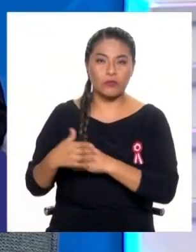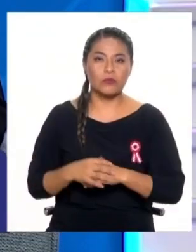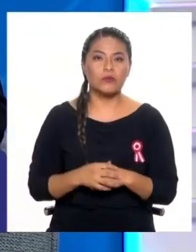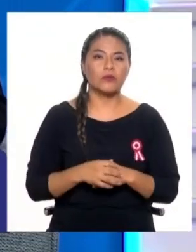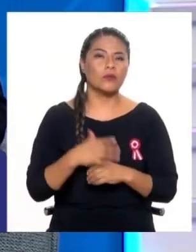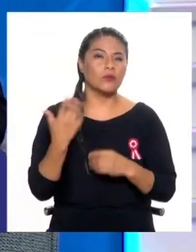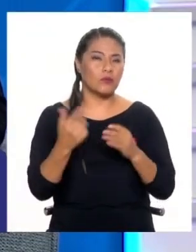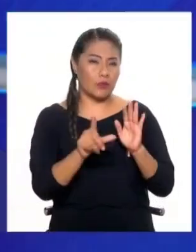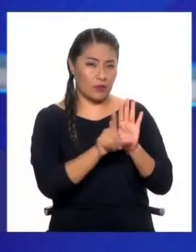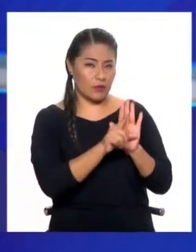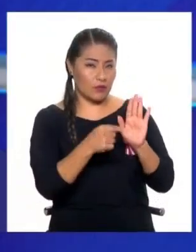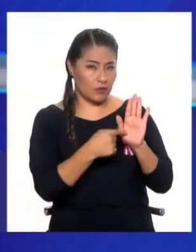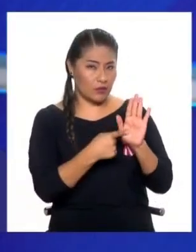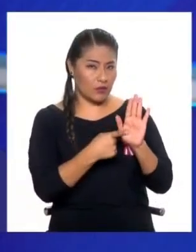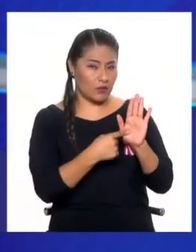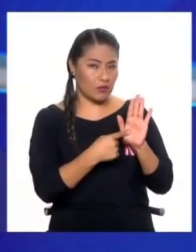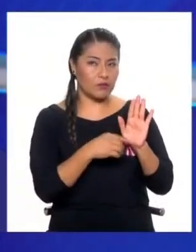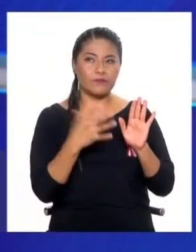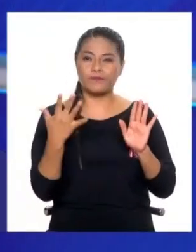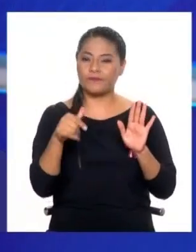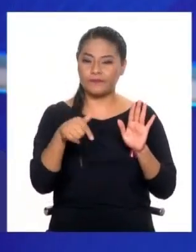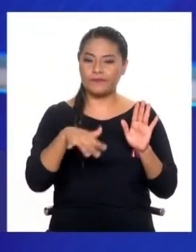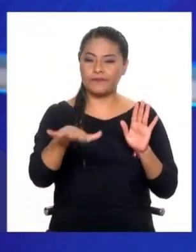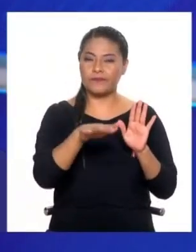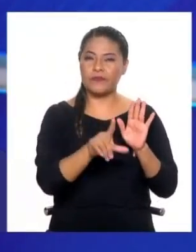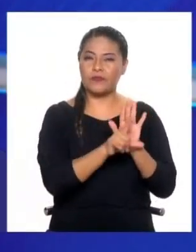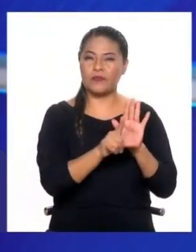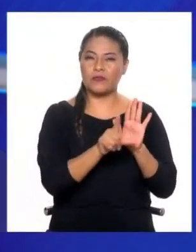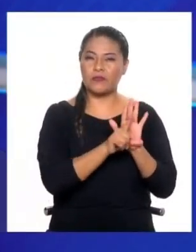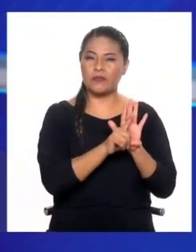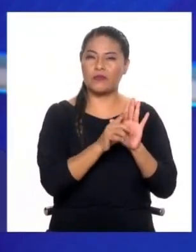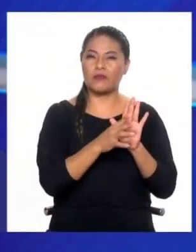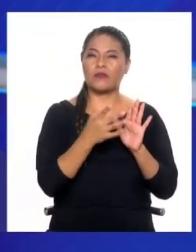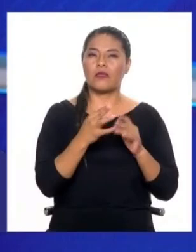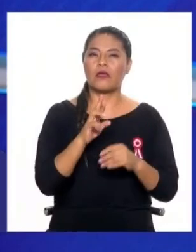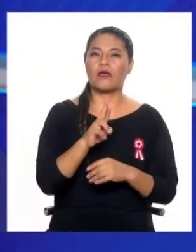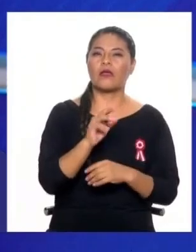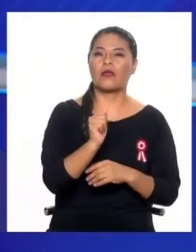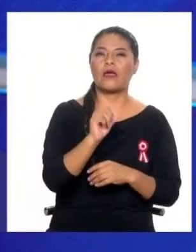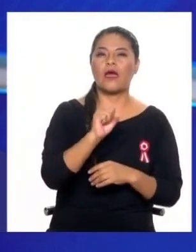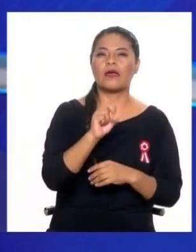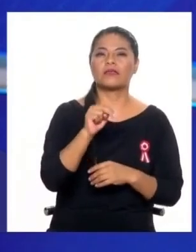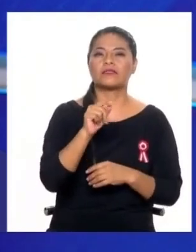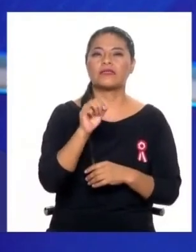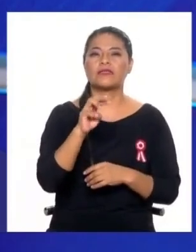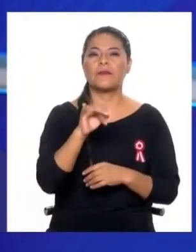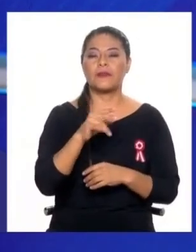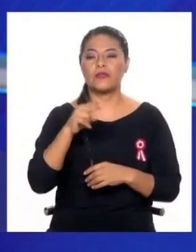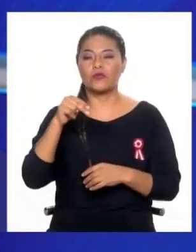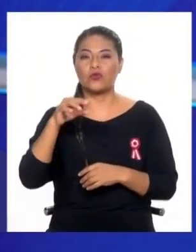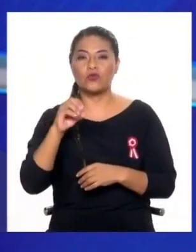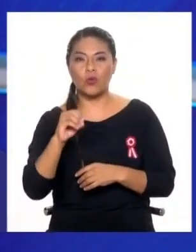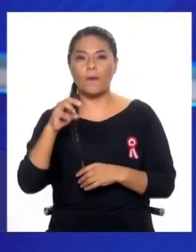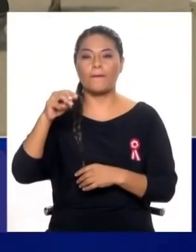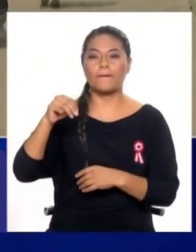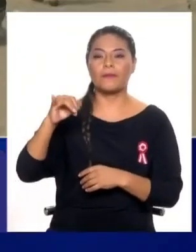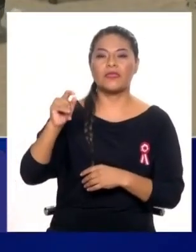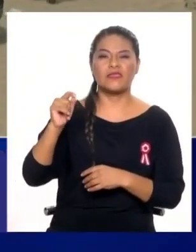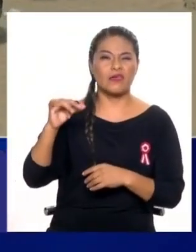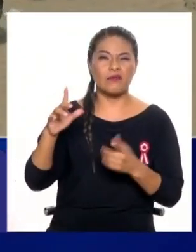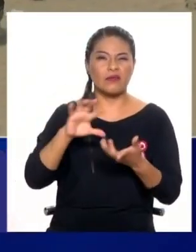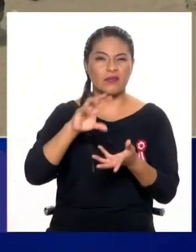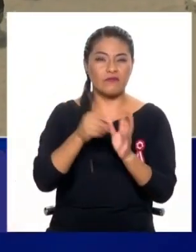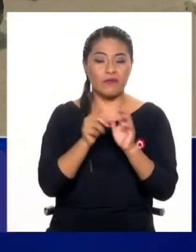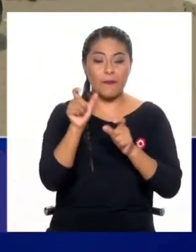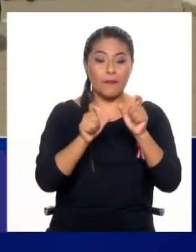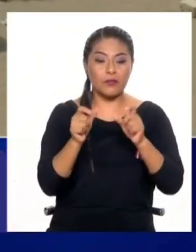desarrollo sostenible? No, esta es la ley de reasentamiento en zonas de riesgo no mitigable. ¿Y a quién corresponde hacer